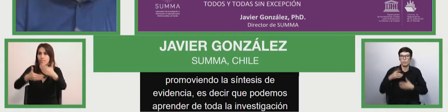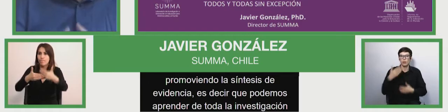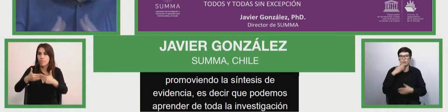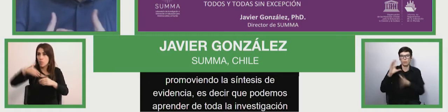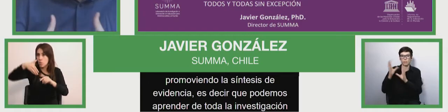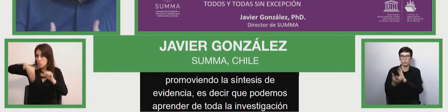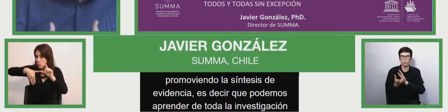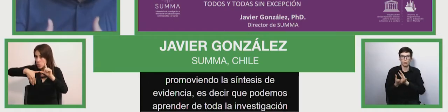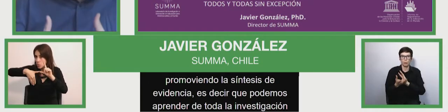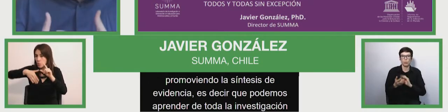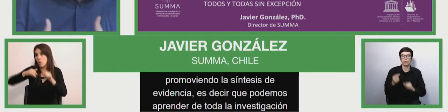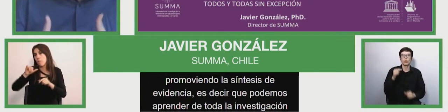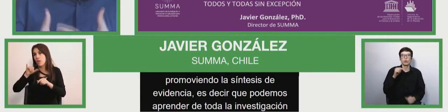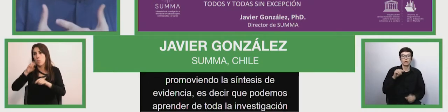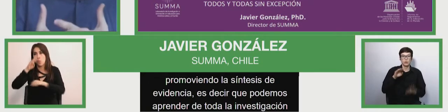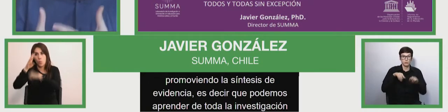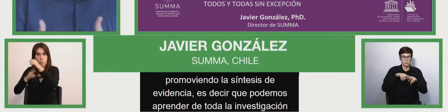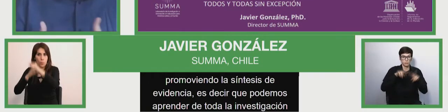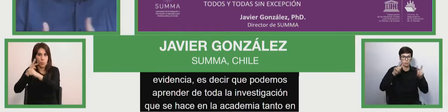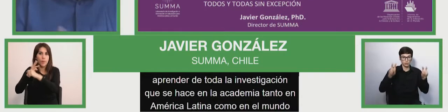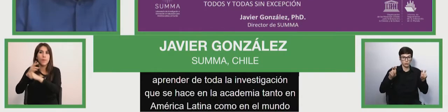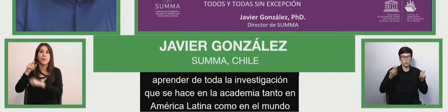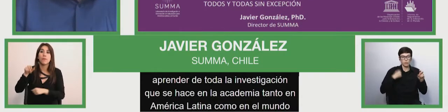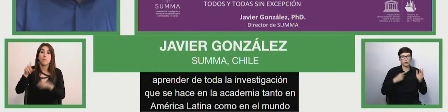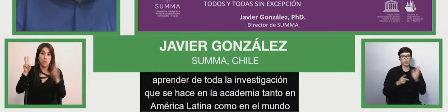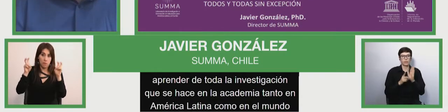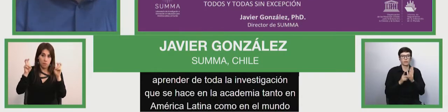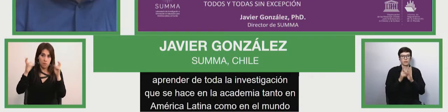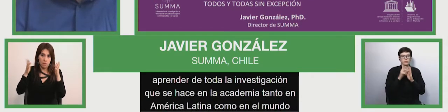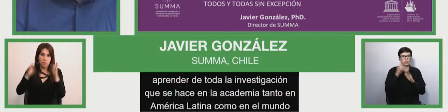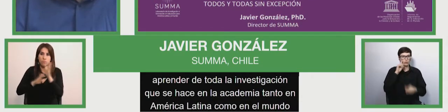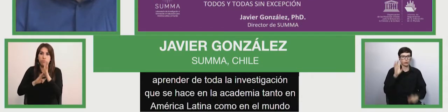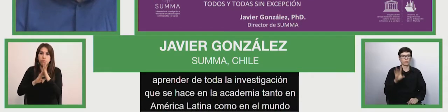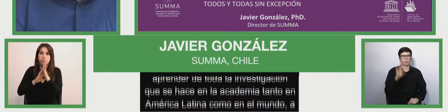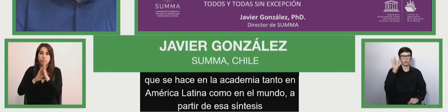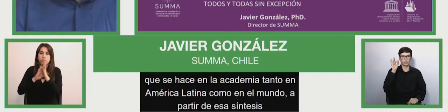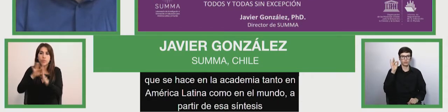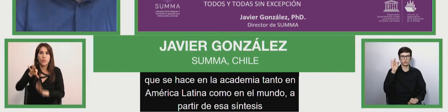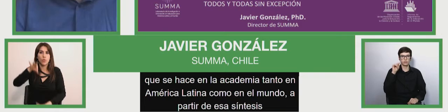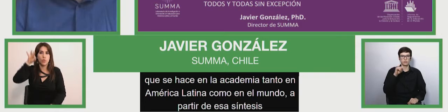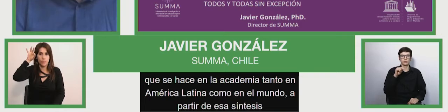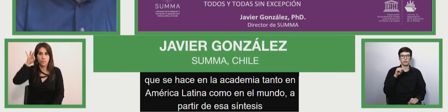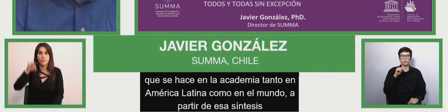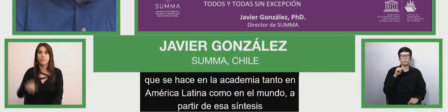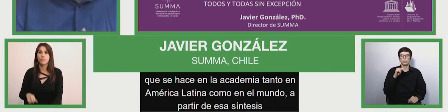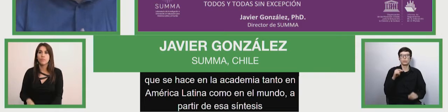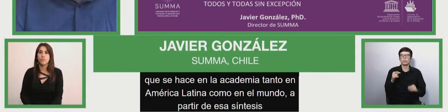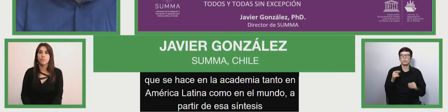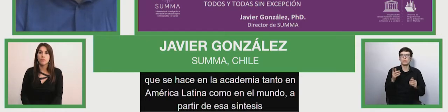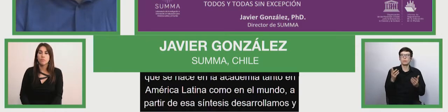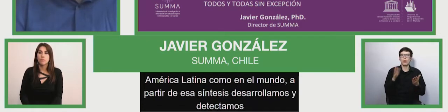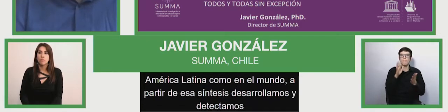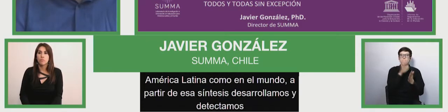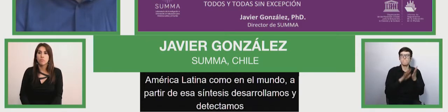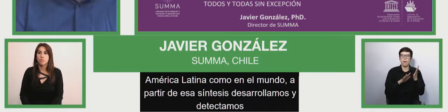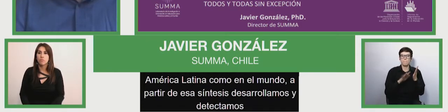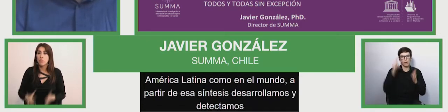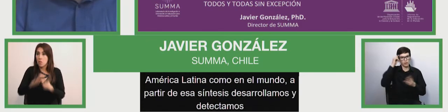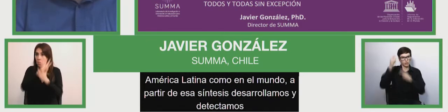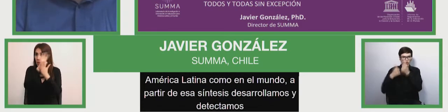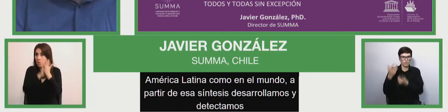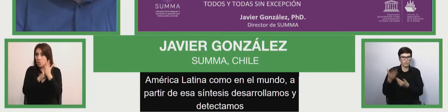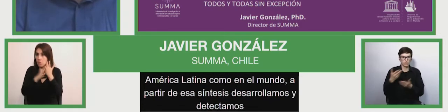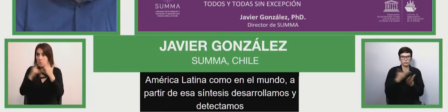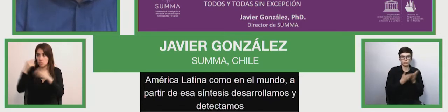A partir de esa síntesis también desarrollamos y detectamos eh a través de, por ejemplo, un mapa de innovación. Giving an